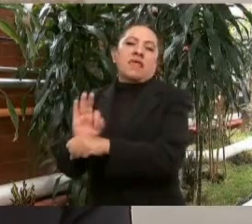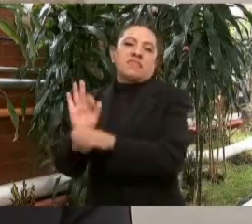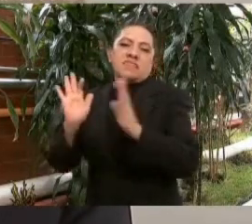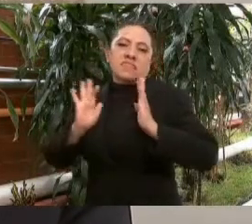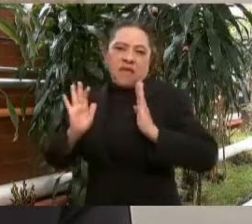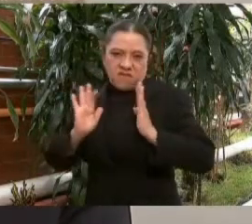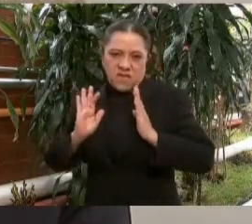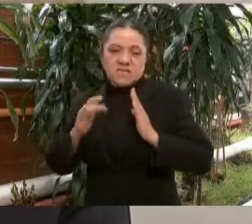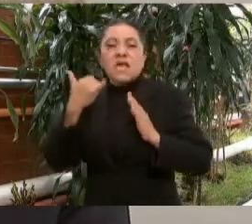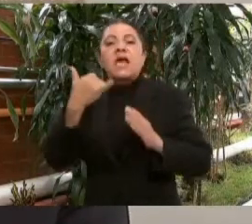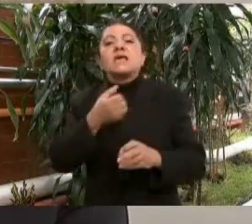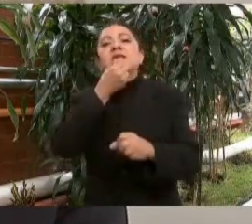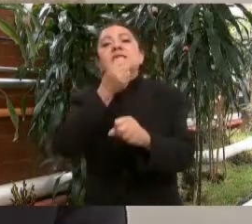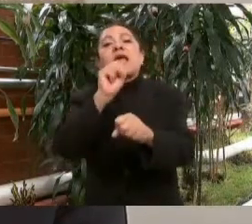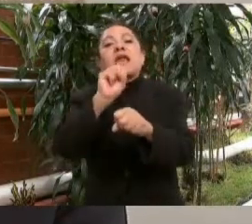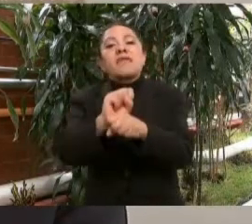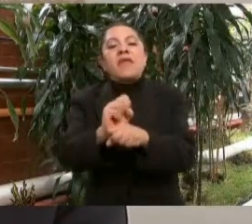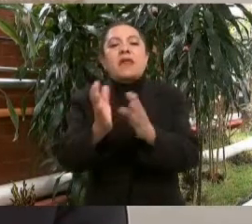Secretaría de Marina.